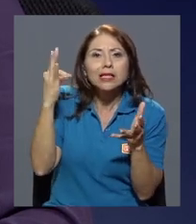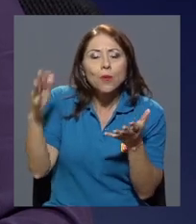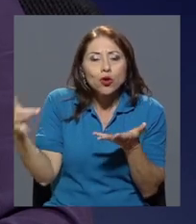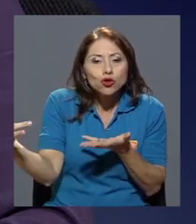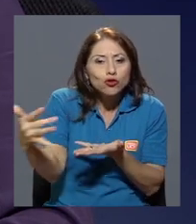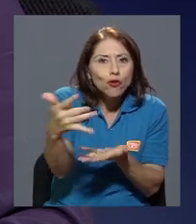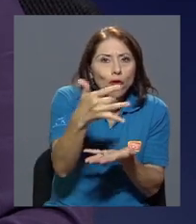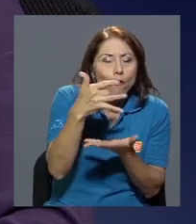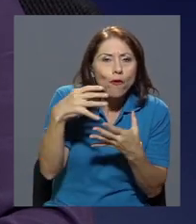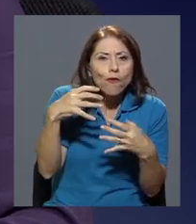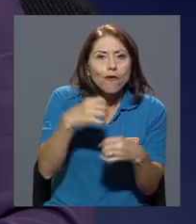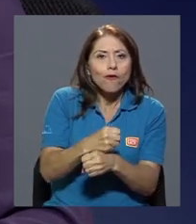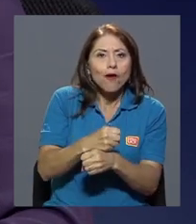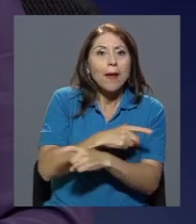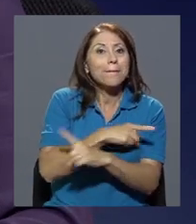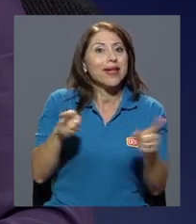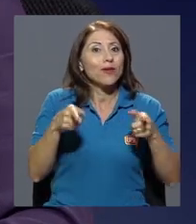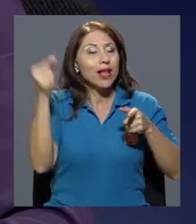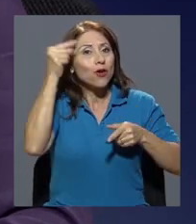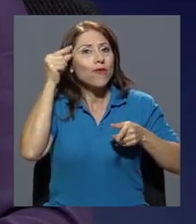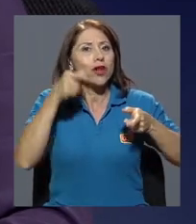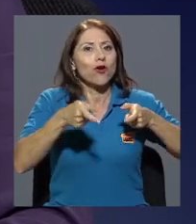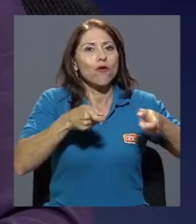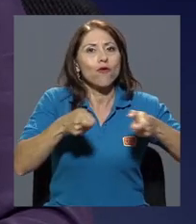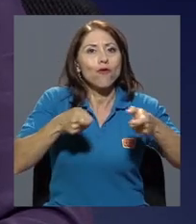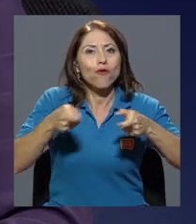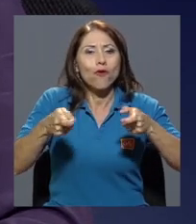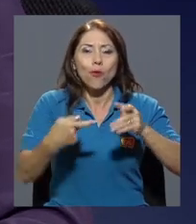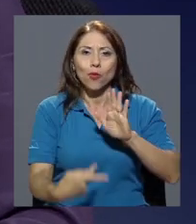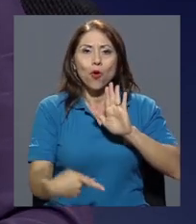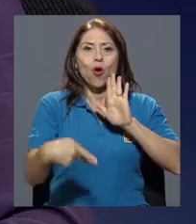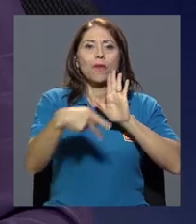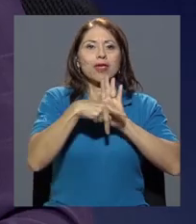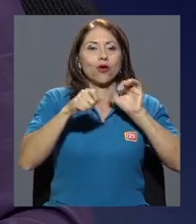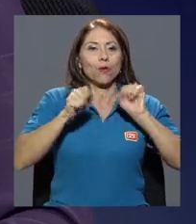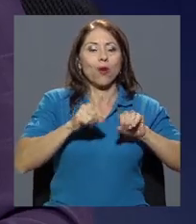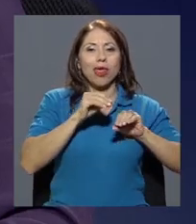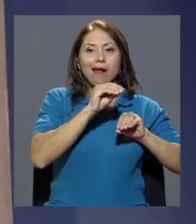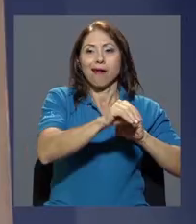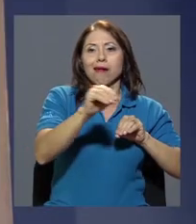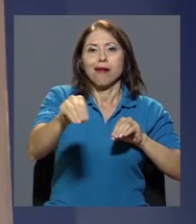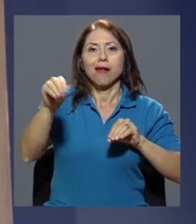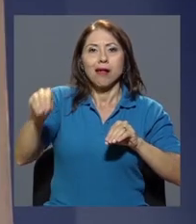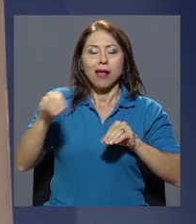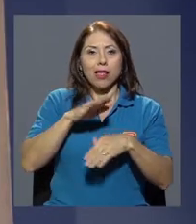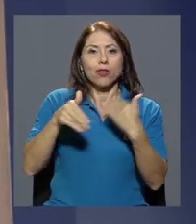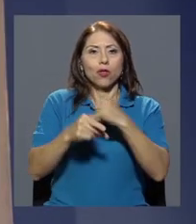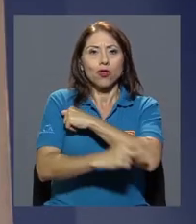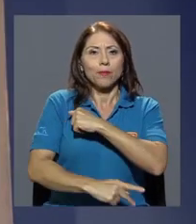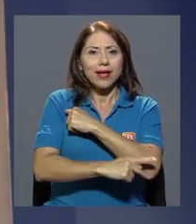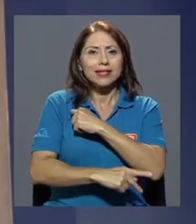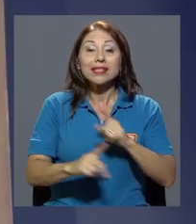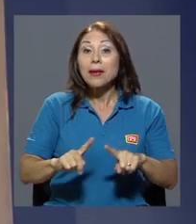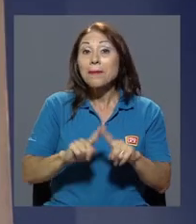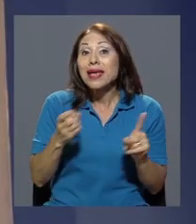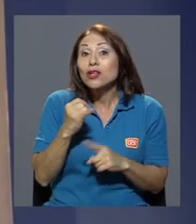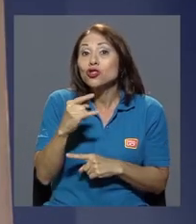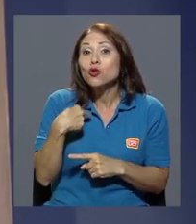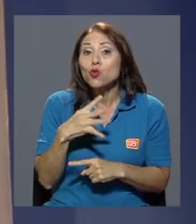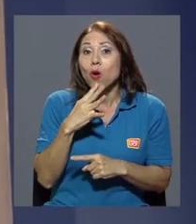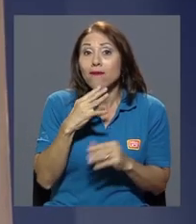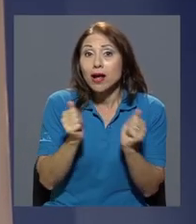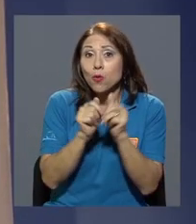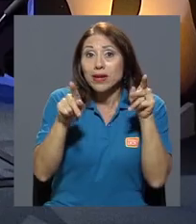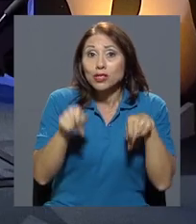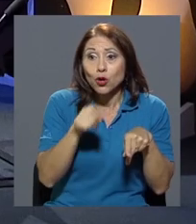lados muy limitados porque el gobierno les tiene inclusive prohibido movilizarse libremente por todo el país. Pero aún así, si uno habla con las